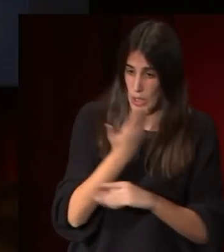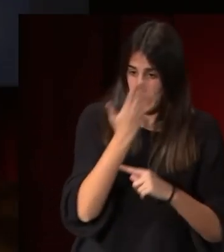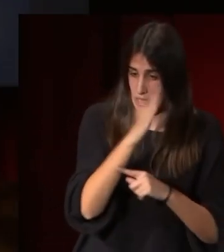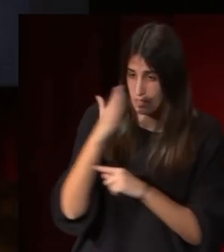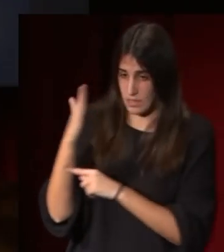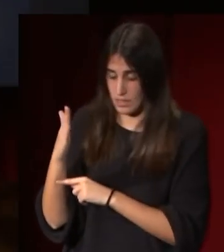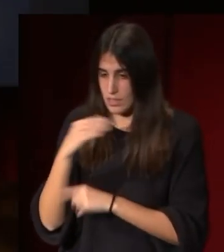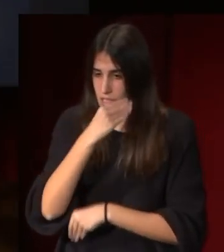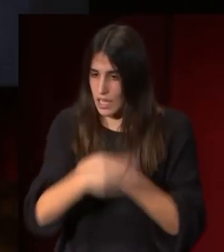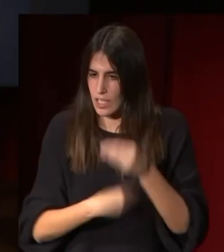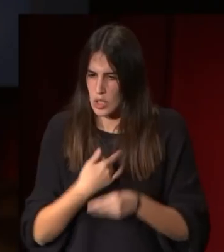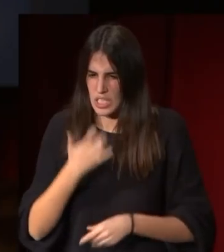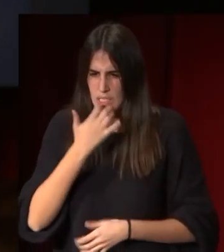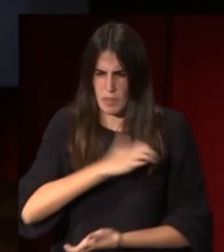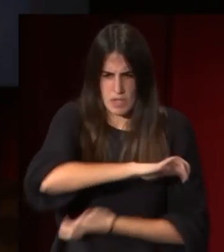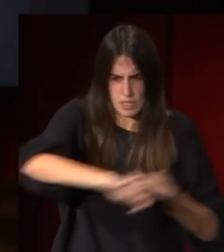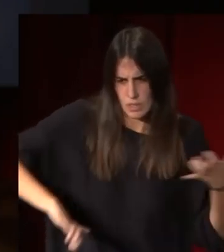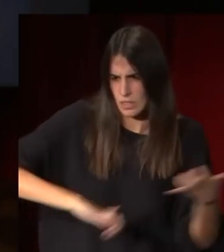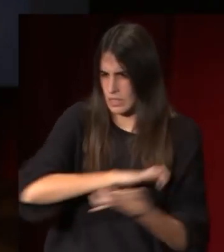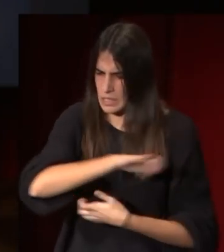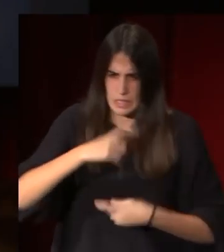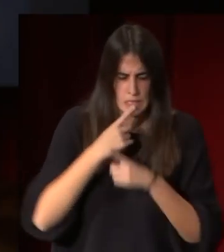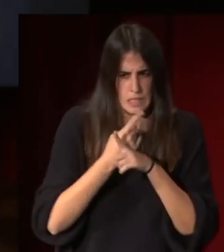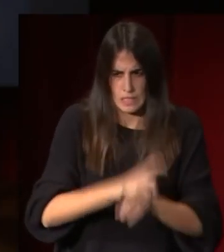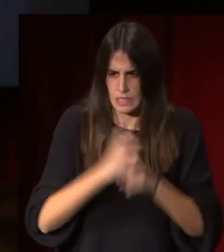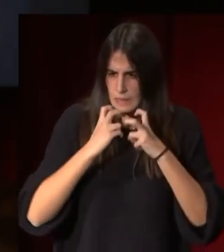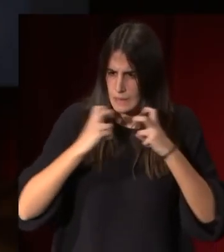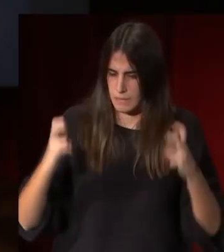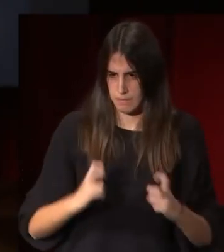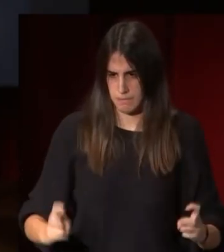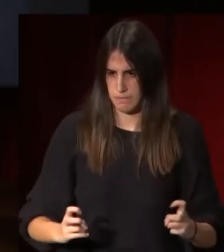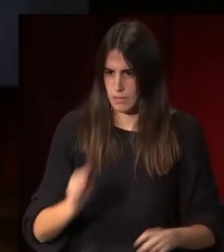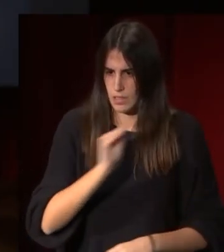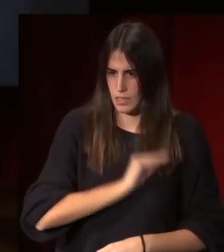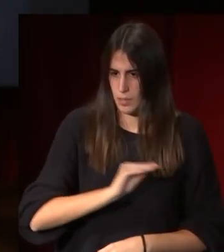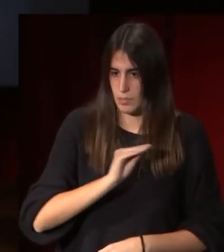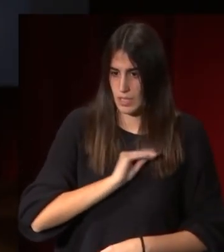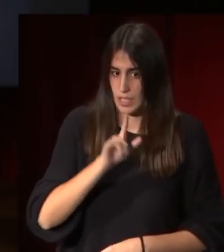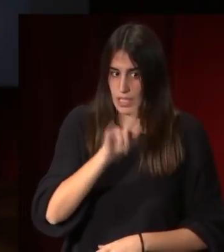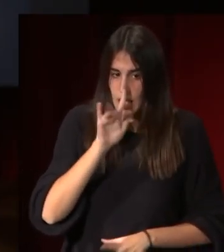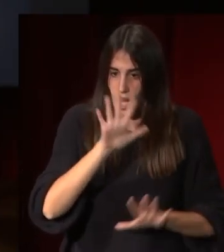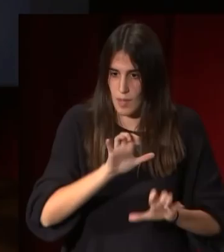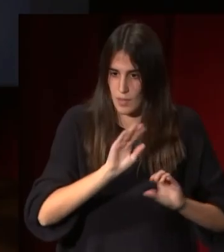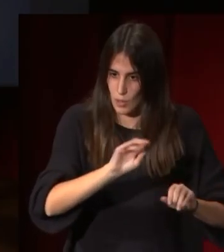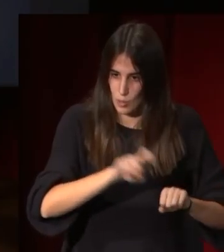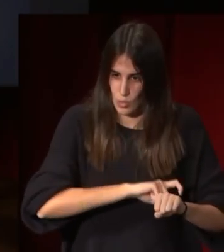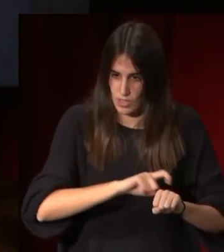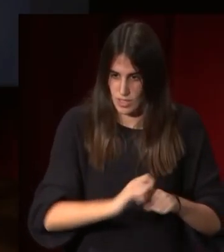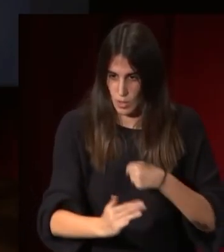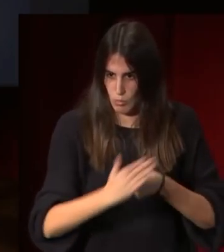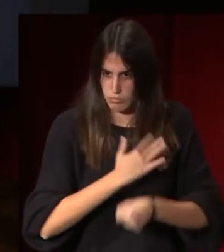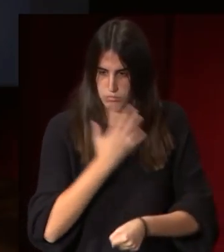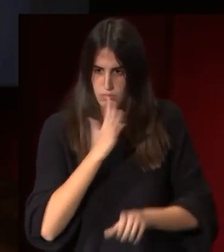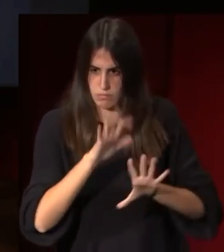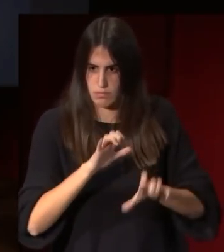hecho composiciones violentas con muchísima tensión que es lo que Álvarez Cubero aprende y aprende muy